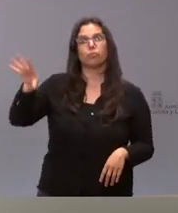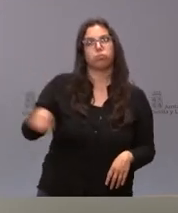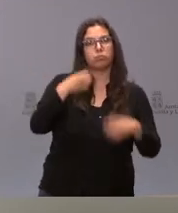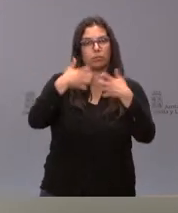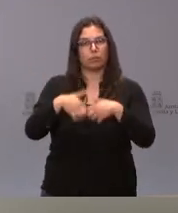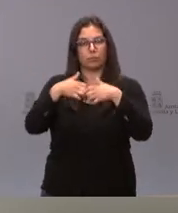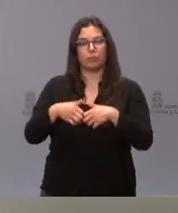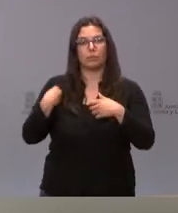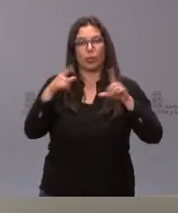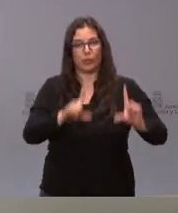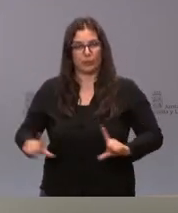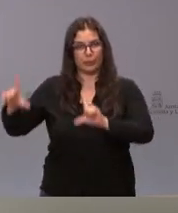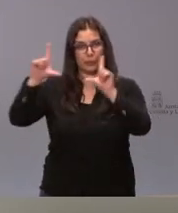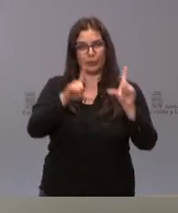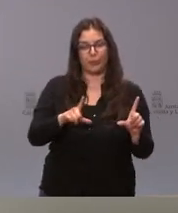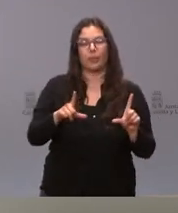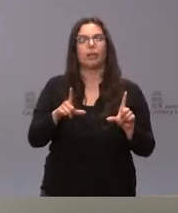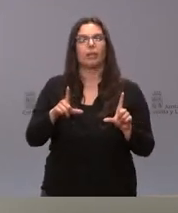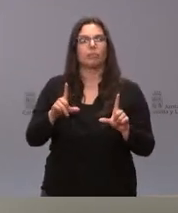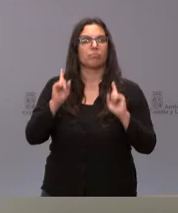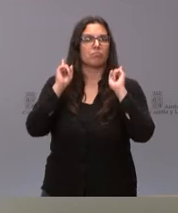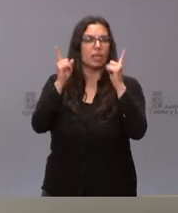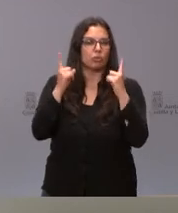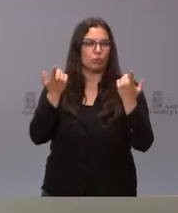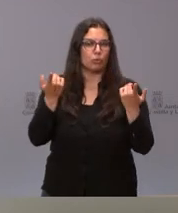de radiología neurovascular, en este caso,